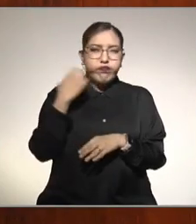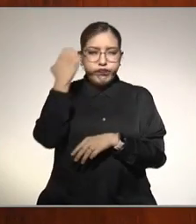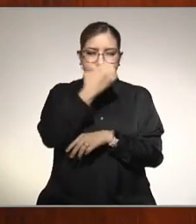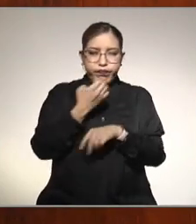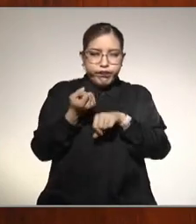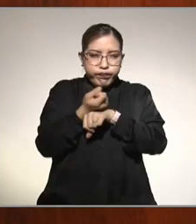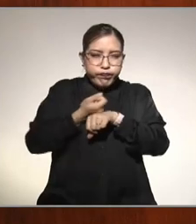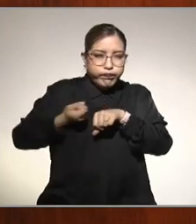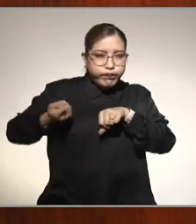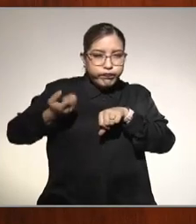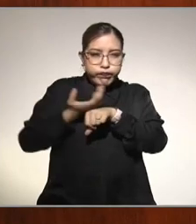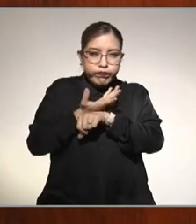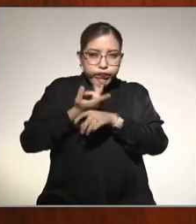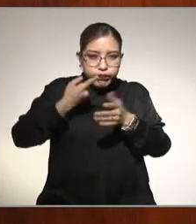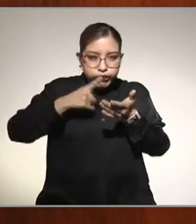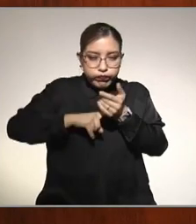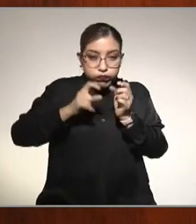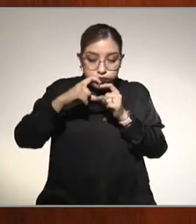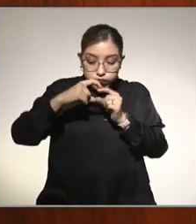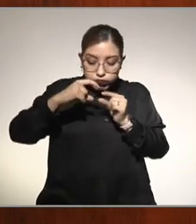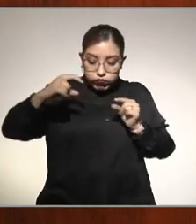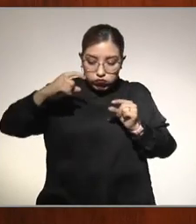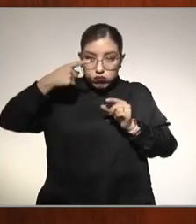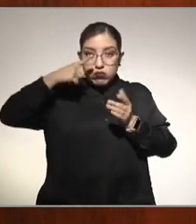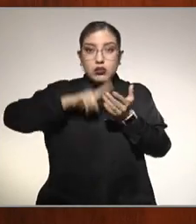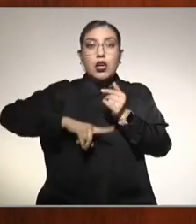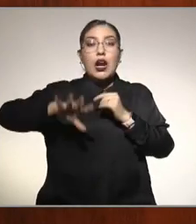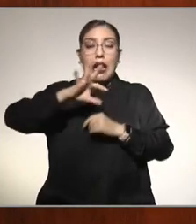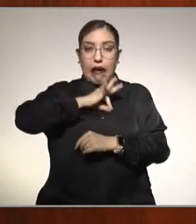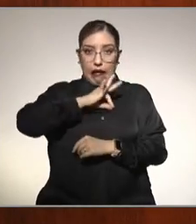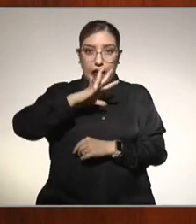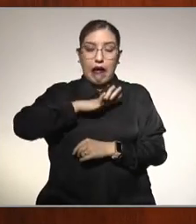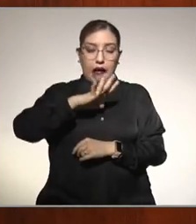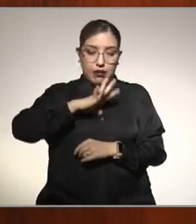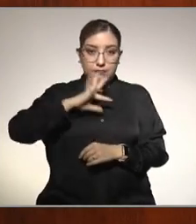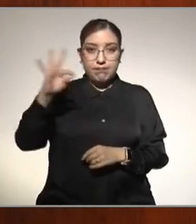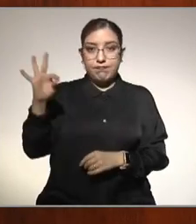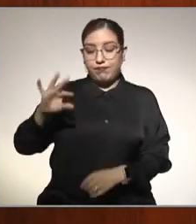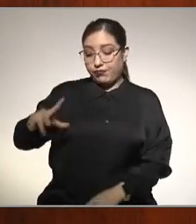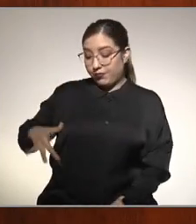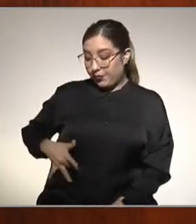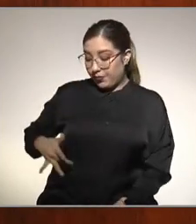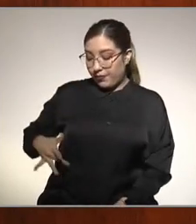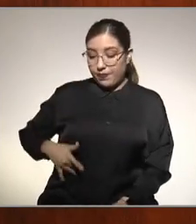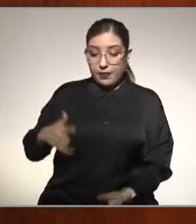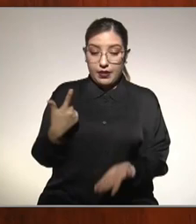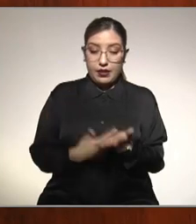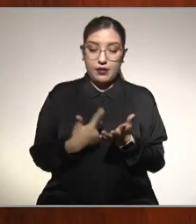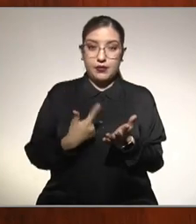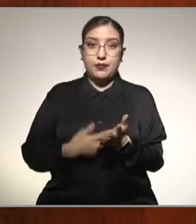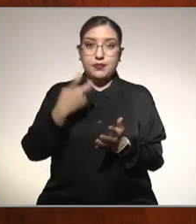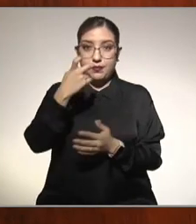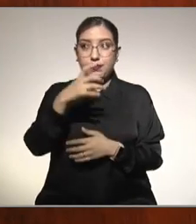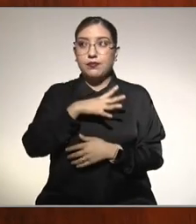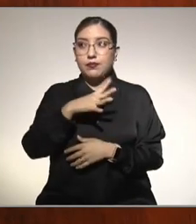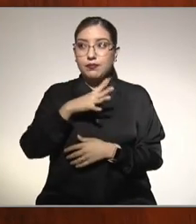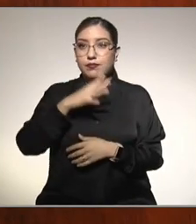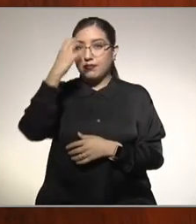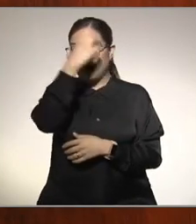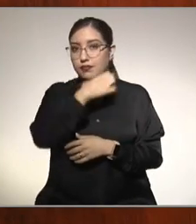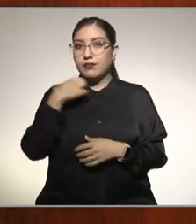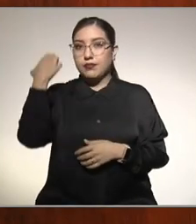posibilidad de tener grasa en el hígado. Esto se detecta en exámenes tanto de